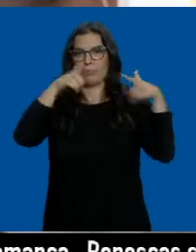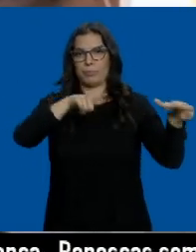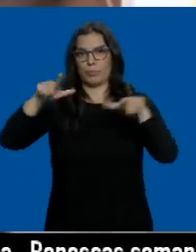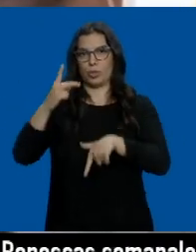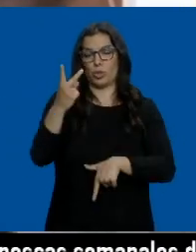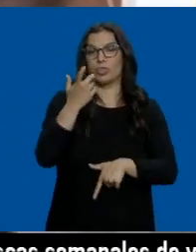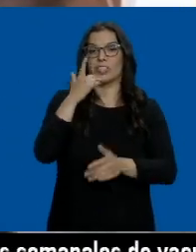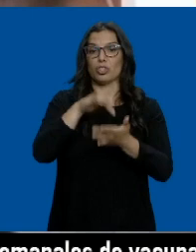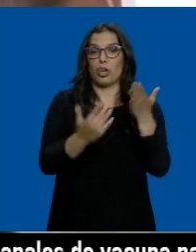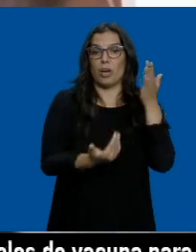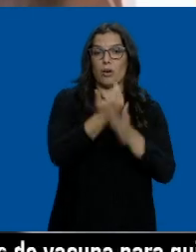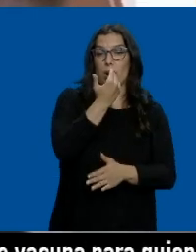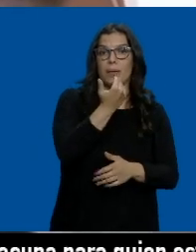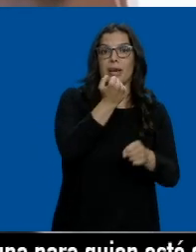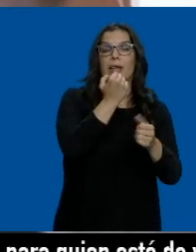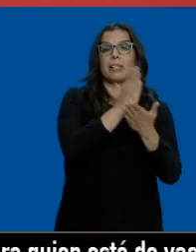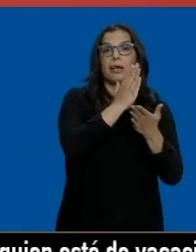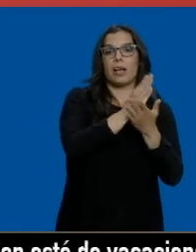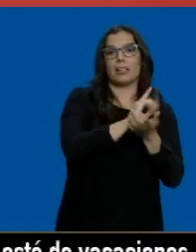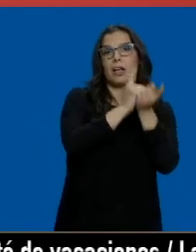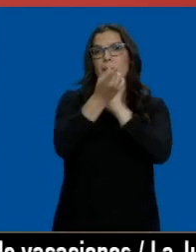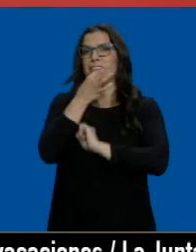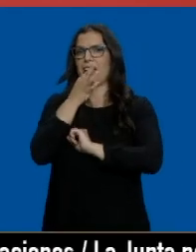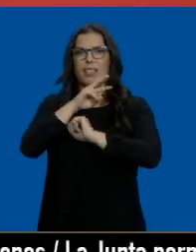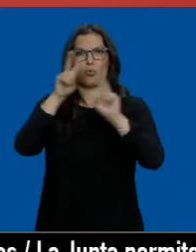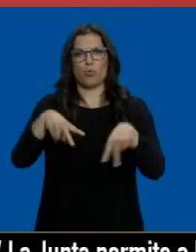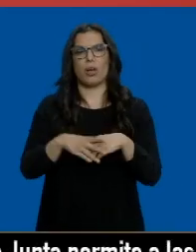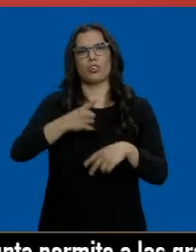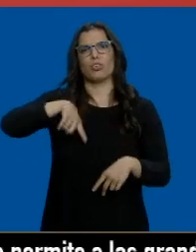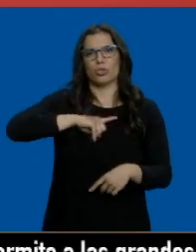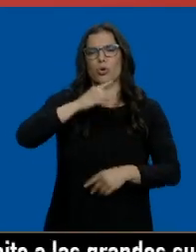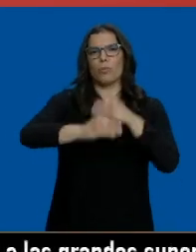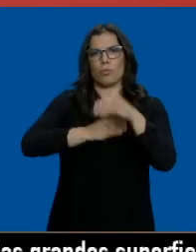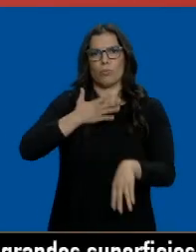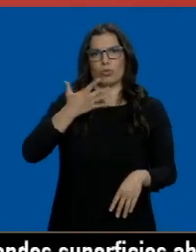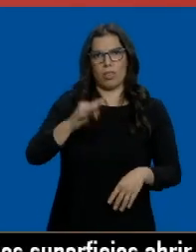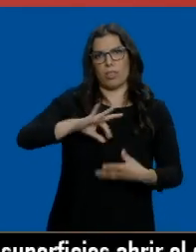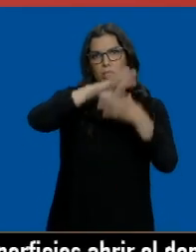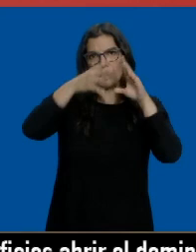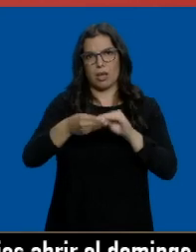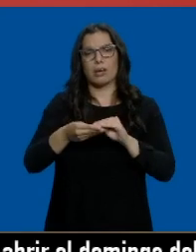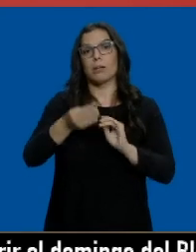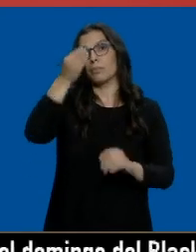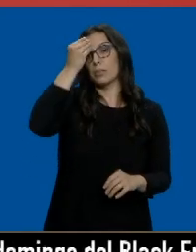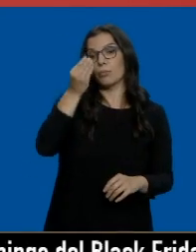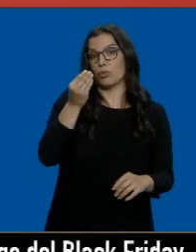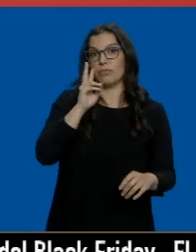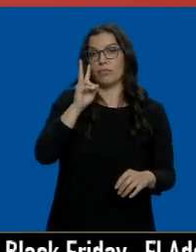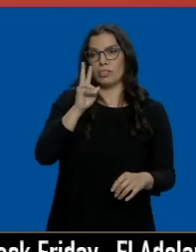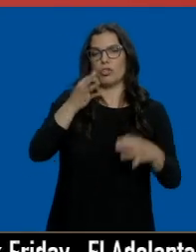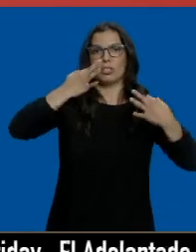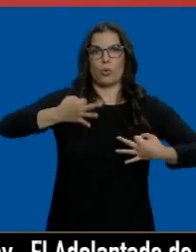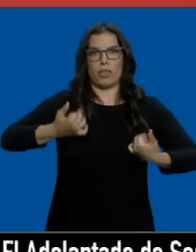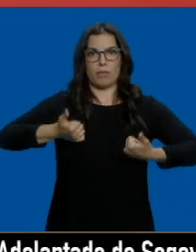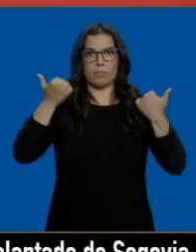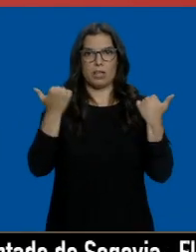horario de mañana se pasará a la tarde por falta de espacio. Tenemos capacidad de realizarlo. Pensamos y así se ha visto que da mayor seguridad la